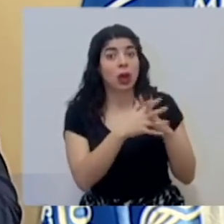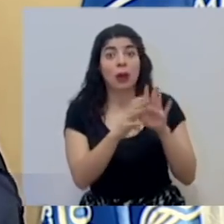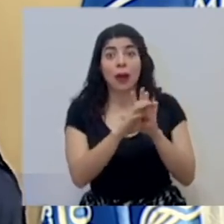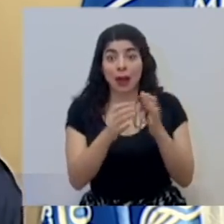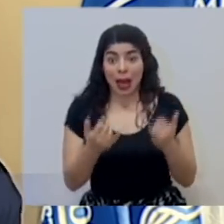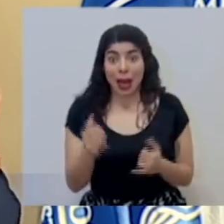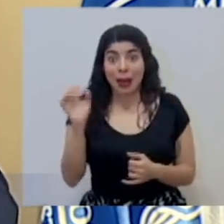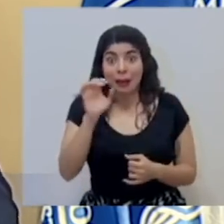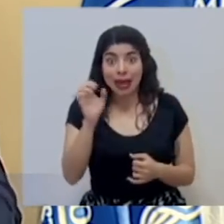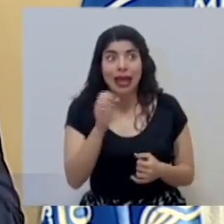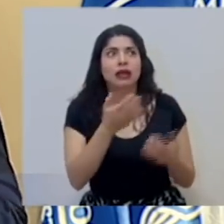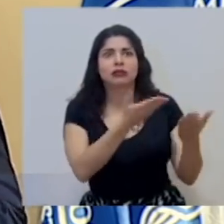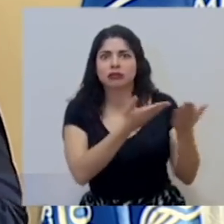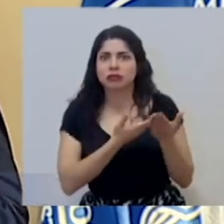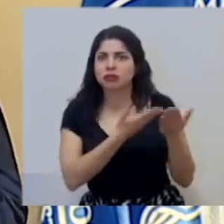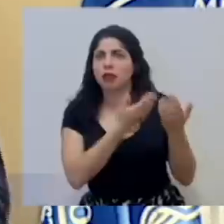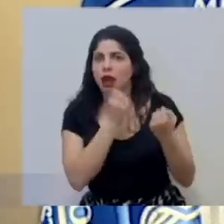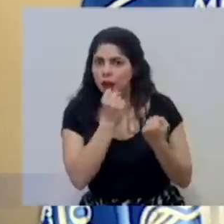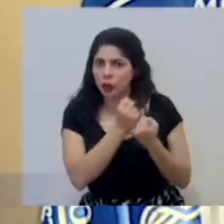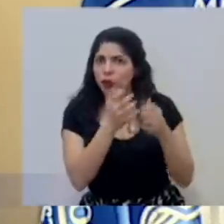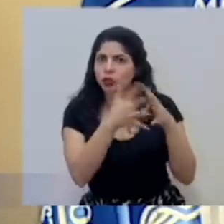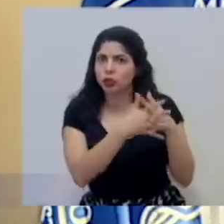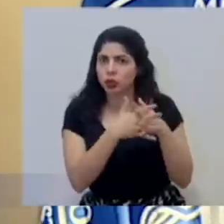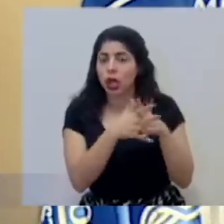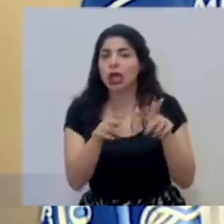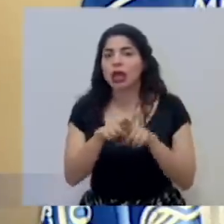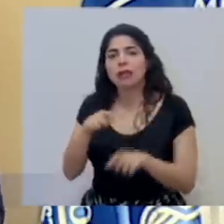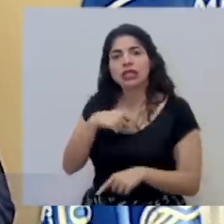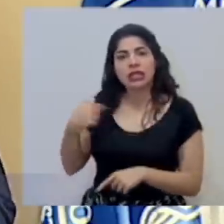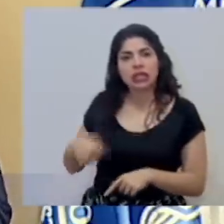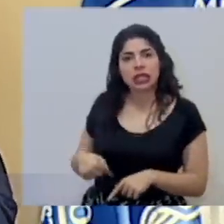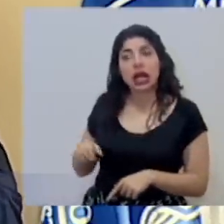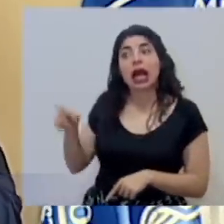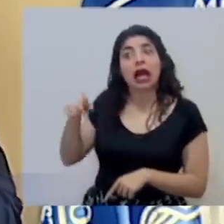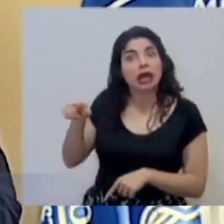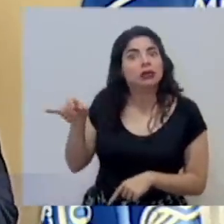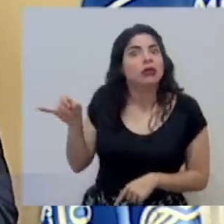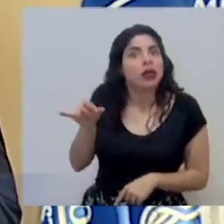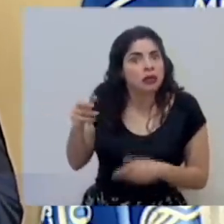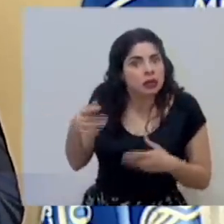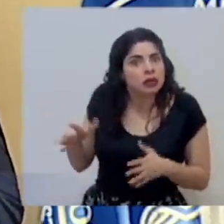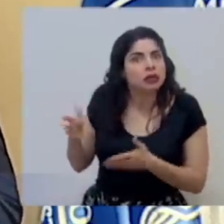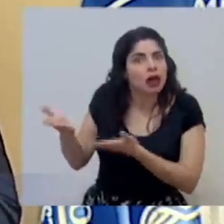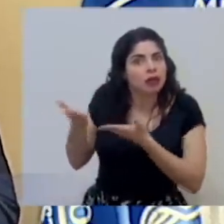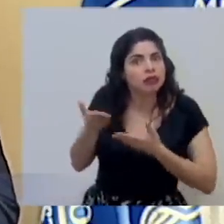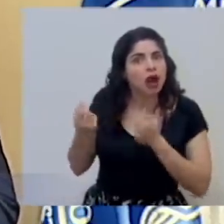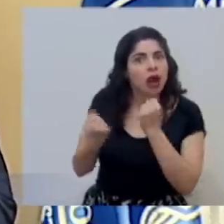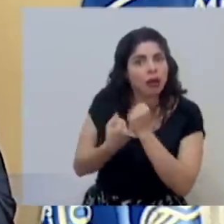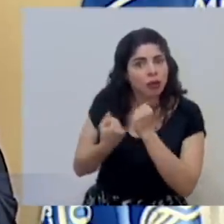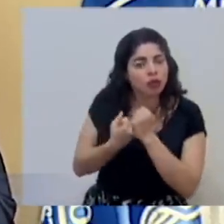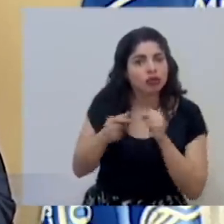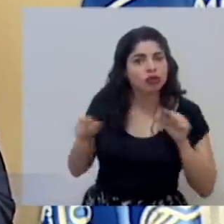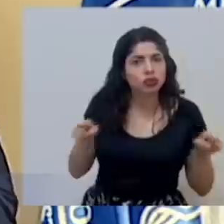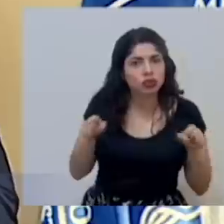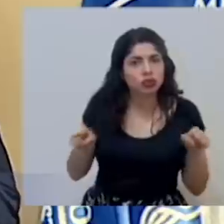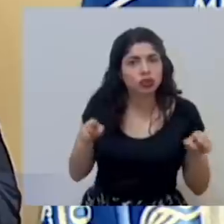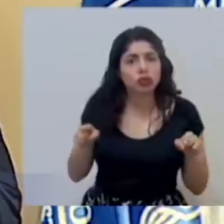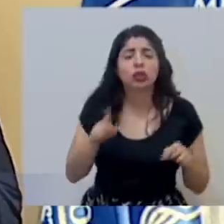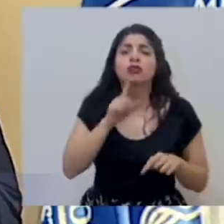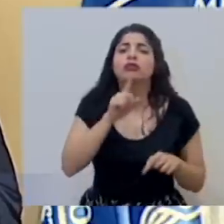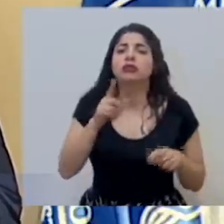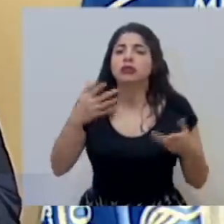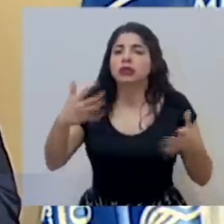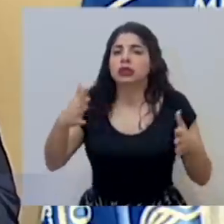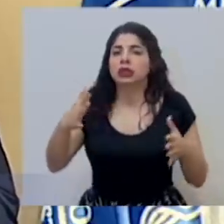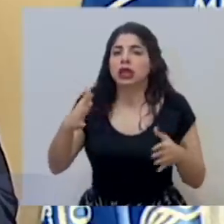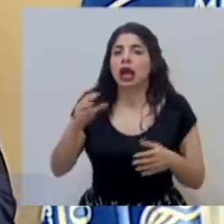ejemplo, en esta emergencia hemos recibido apoyo de ellos, como lo es con China, de quienes también hemos recibido apoyo. En efecto, se